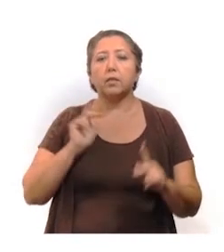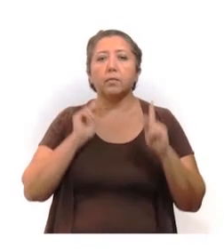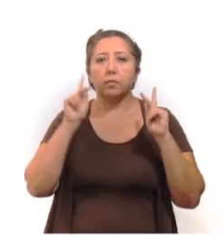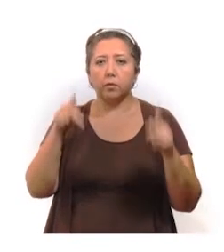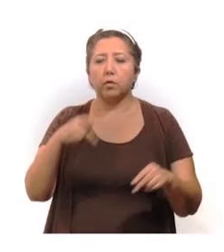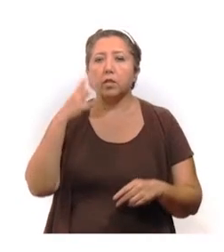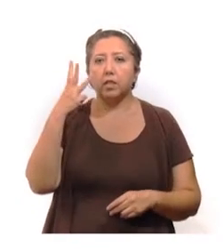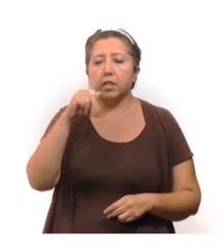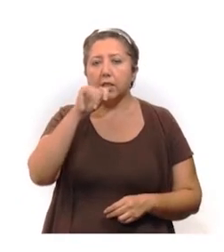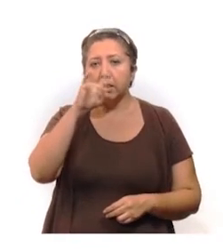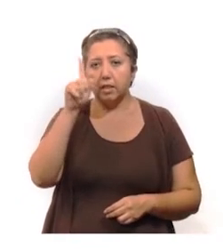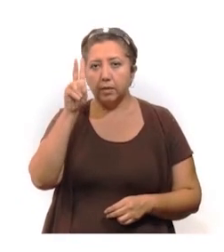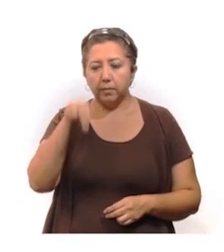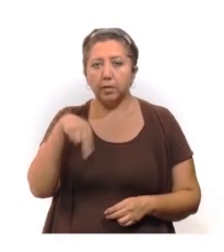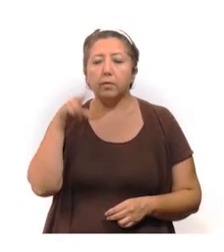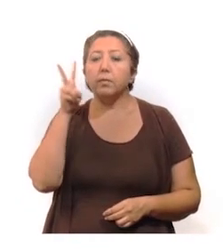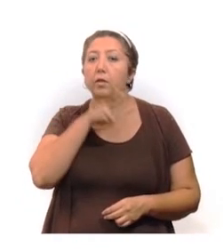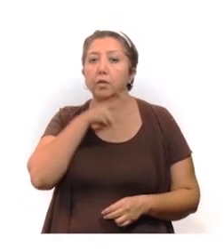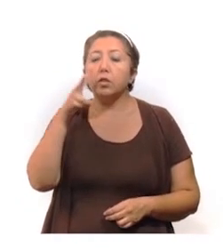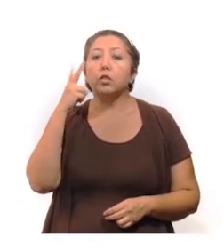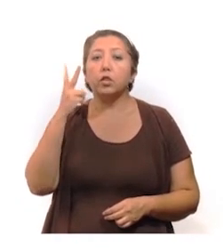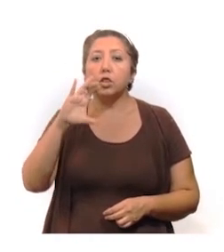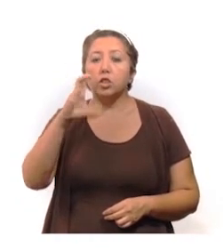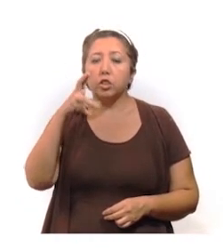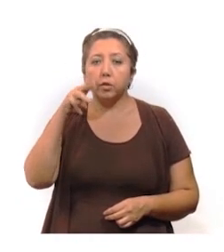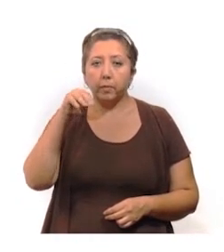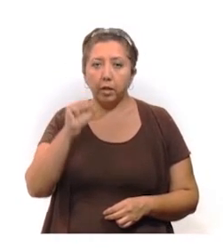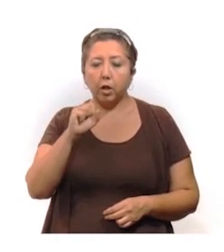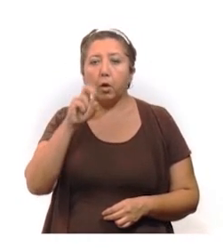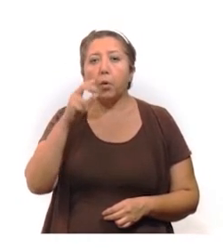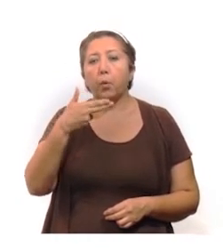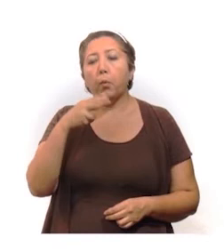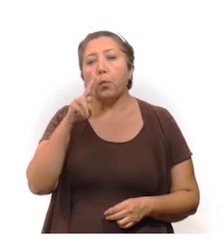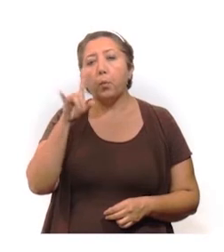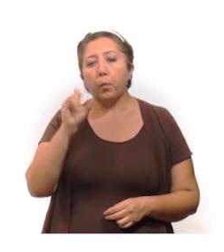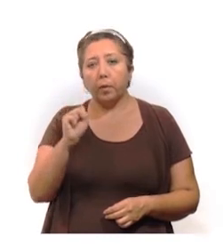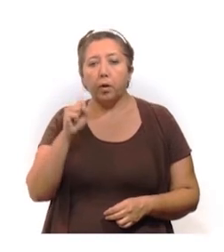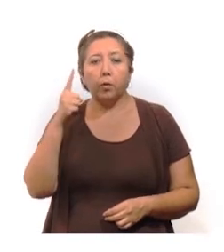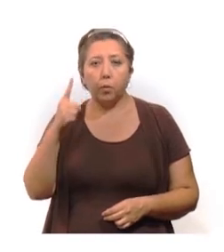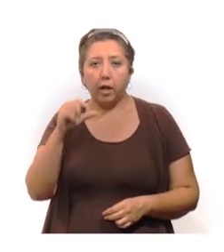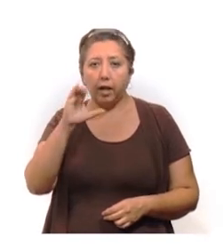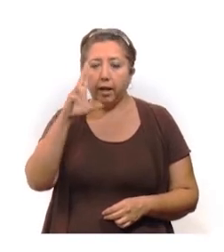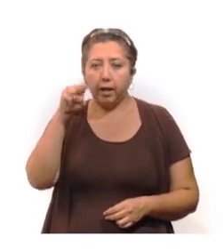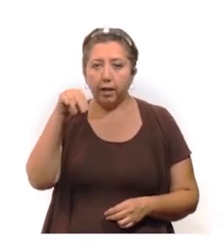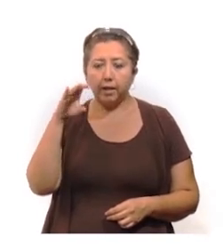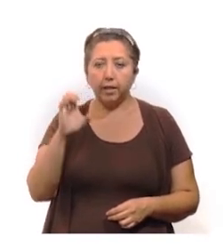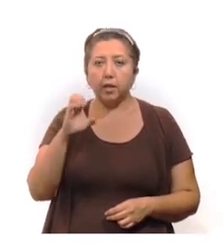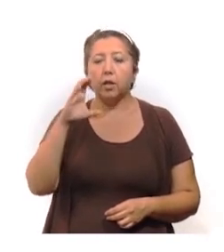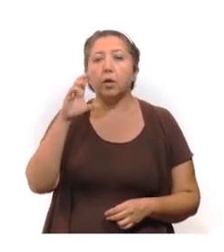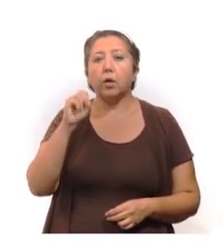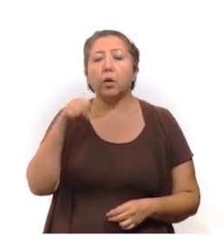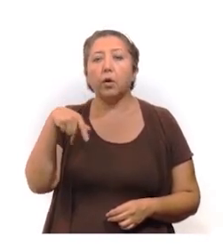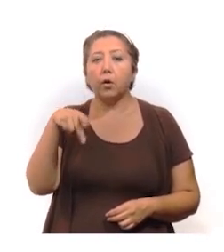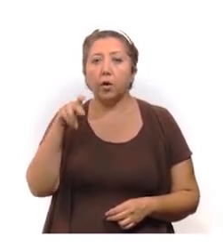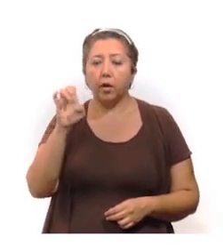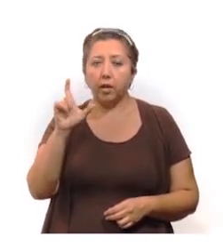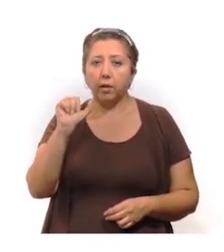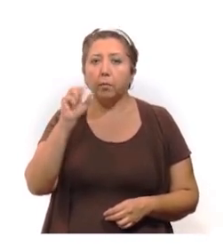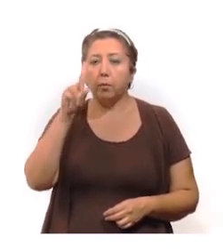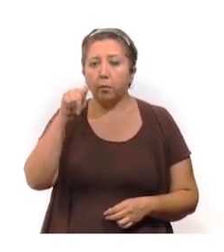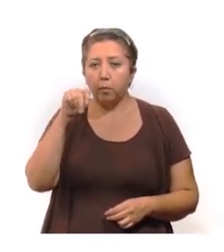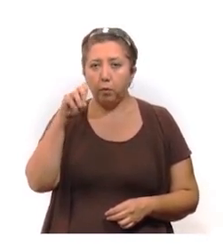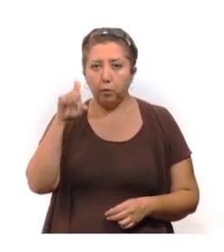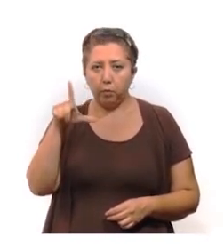Progreso, 3 en Ticimín y en Valladolid, 2 en Chichimilá, Junucmá y Humán, y 1 en Acanqué, Concal, Citás, Canacín,